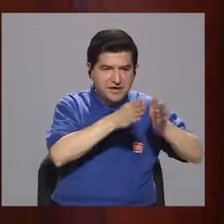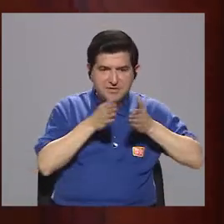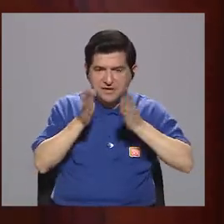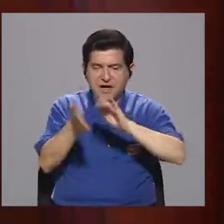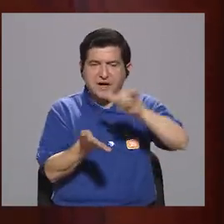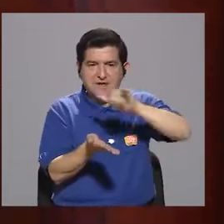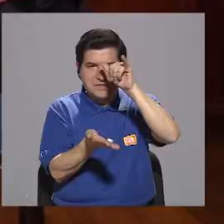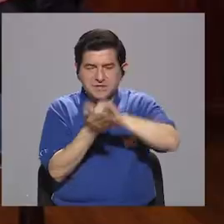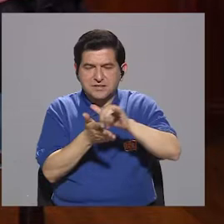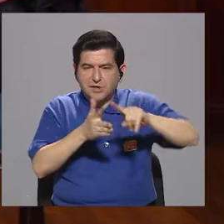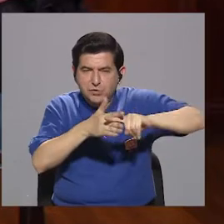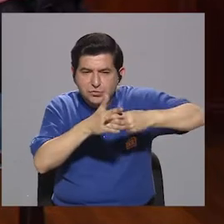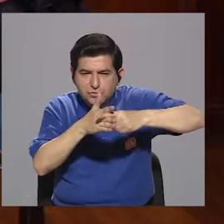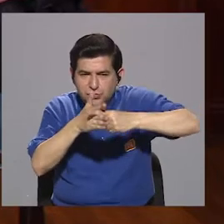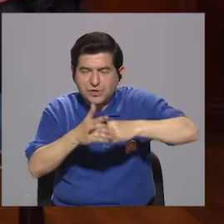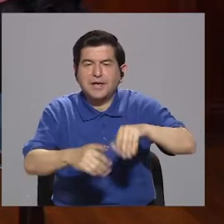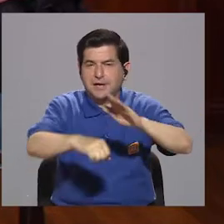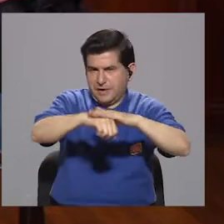vial de San José.